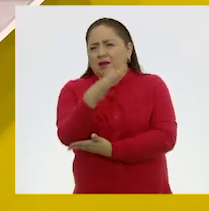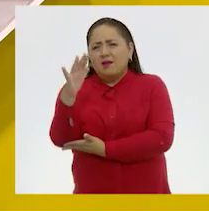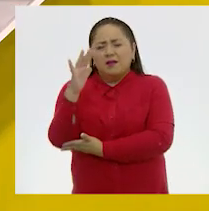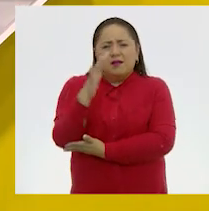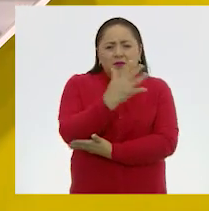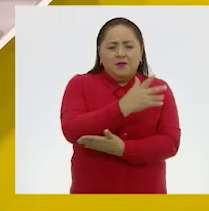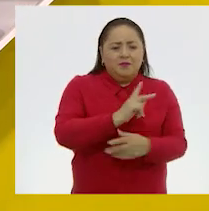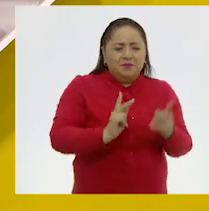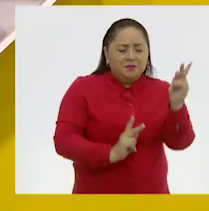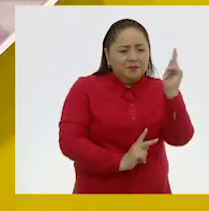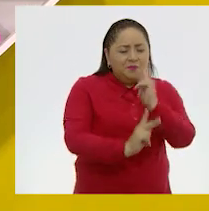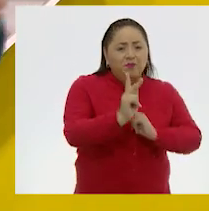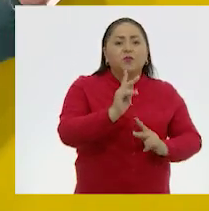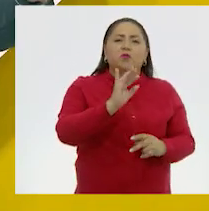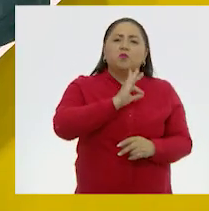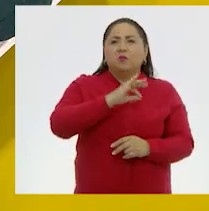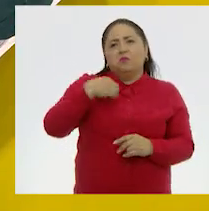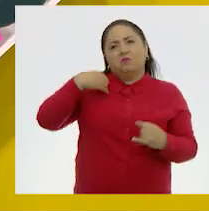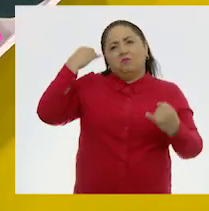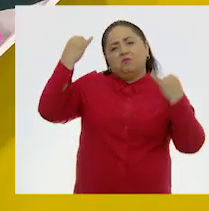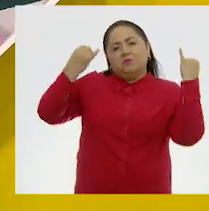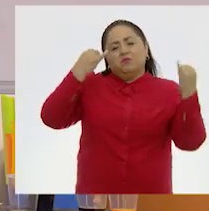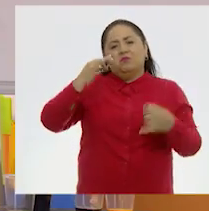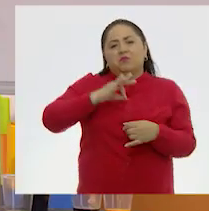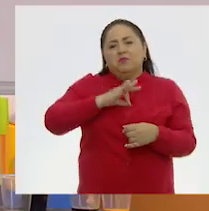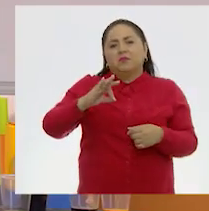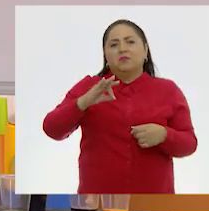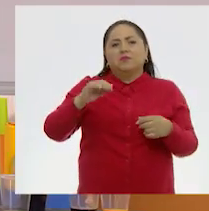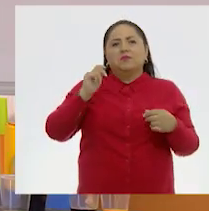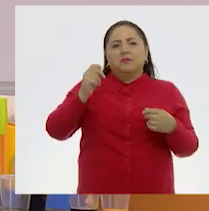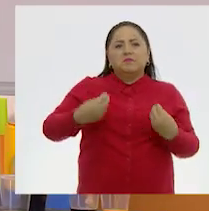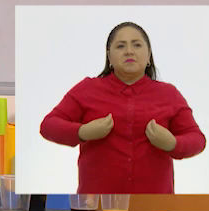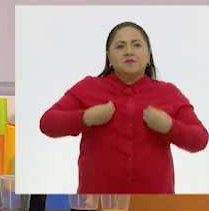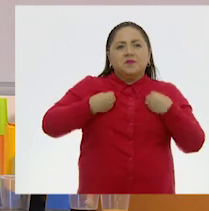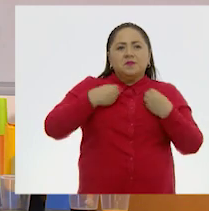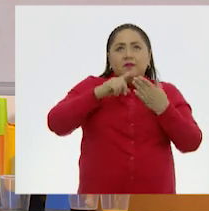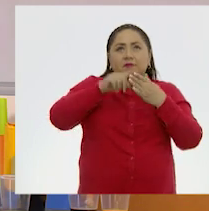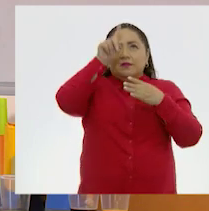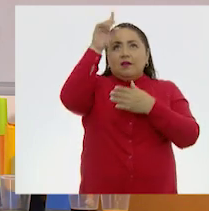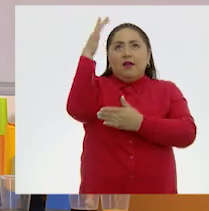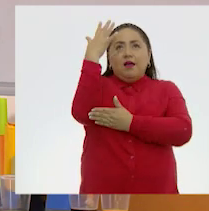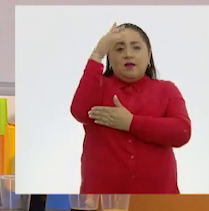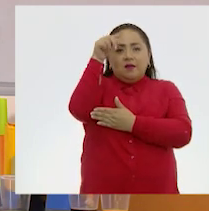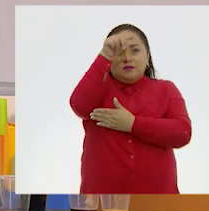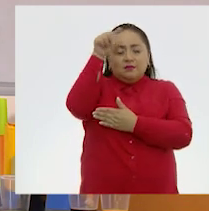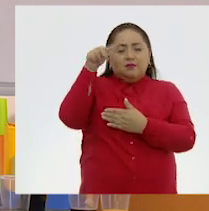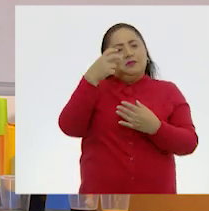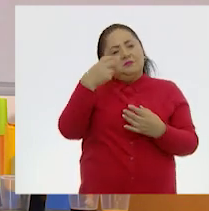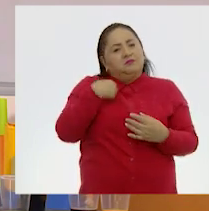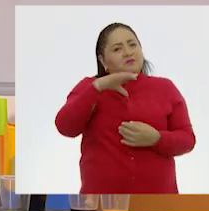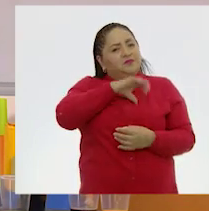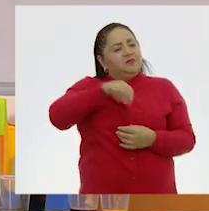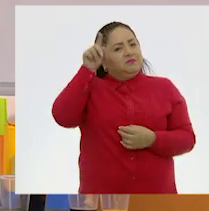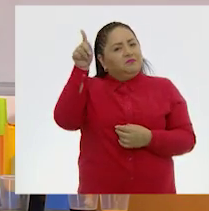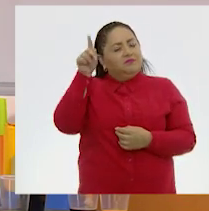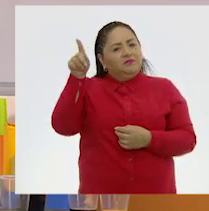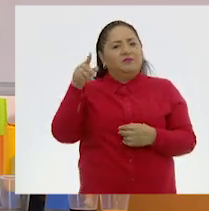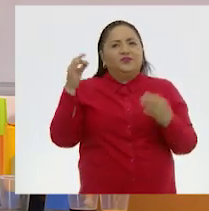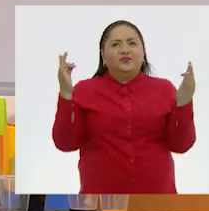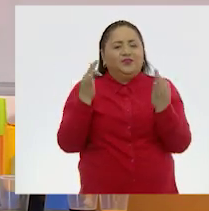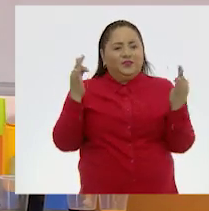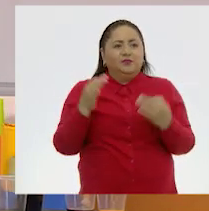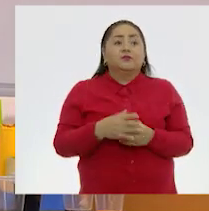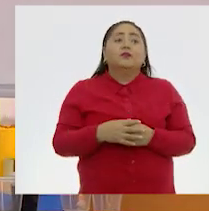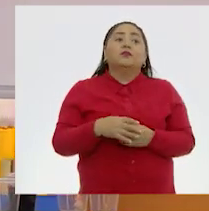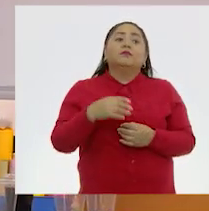y puedo imaginar a lo mejor que viven personajes en ese árbol. Ese es mi favorito, el de colores fríos.